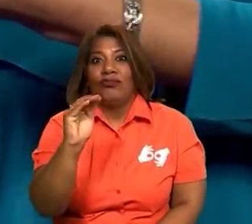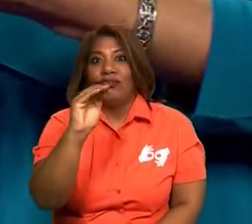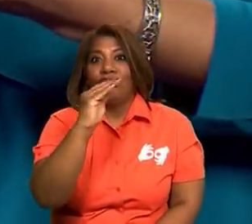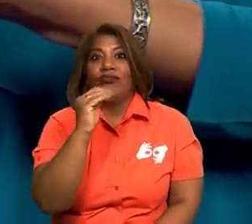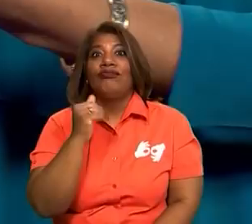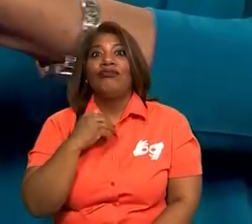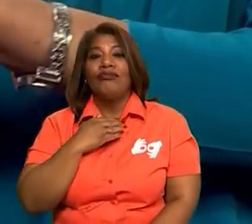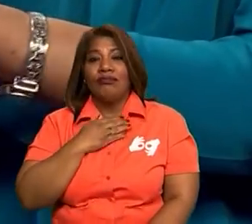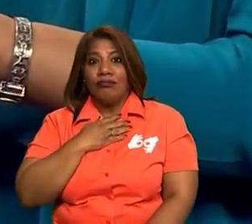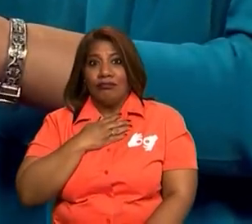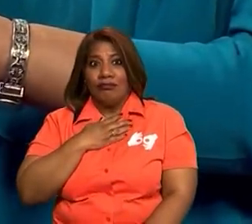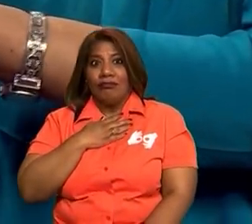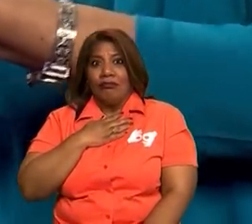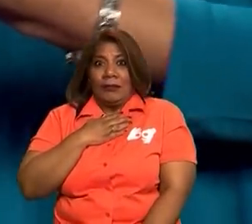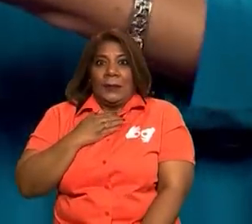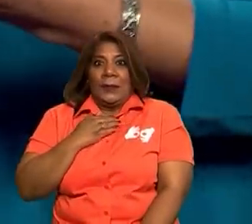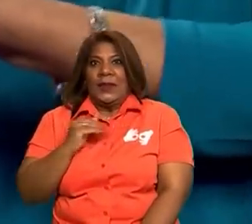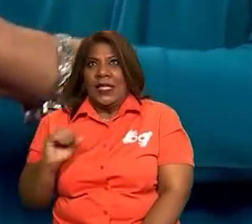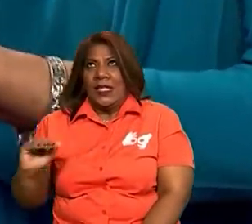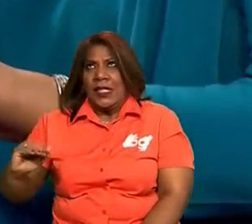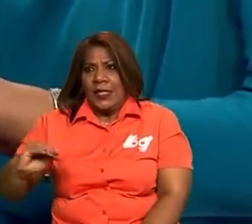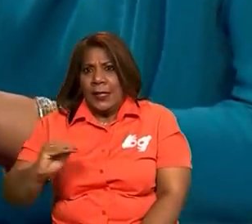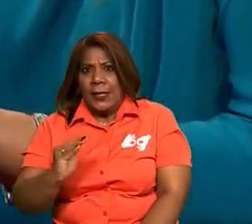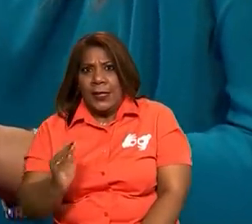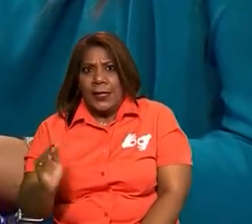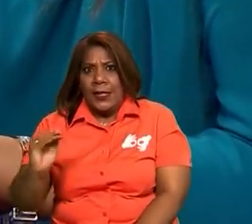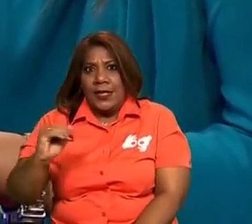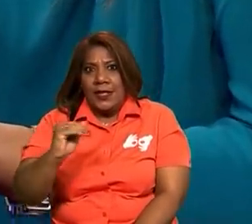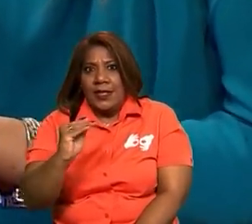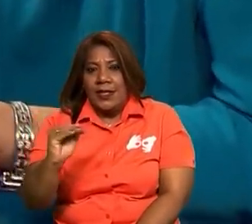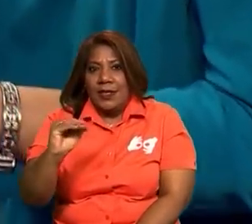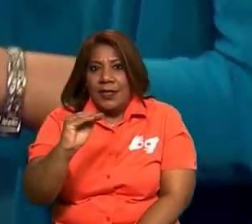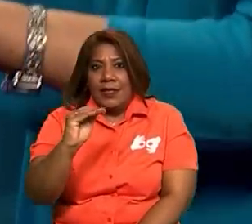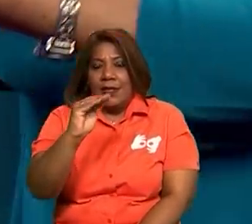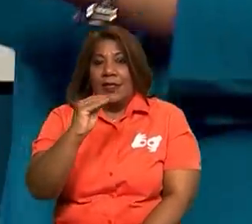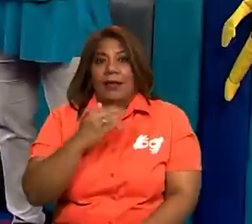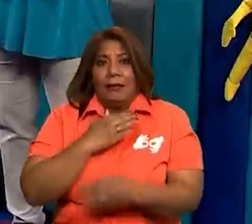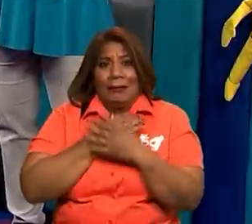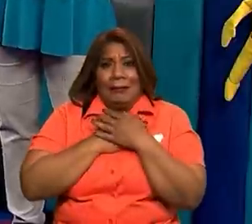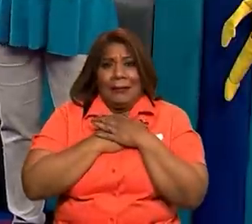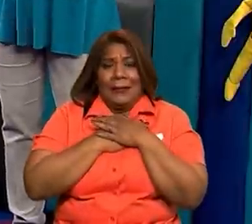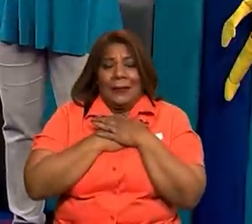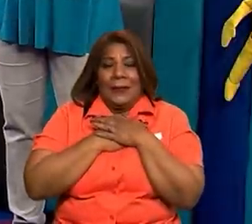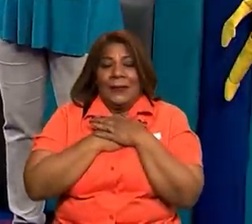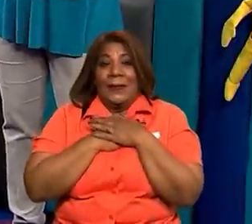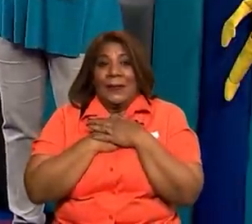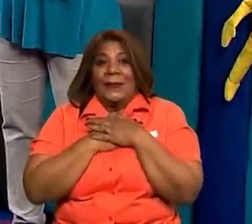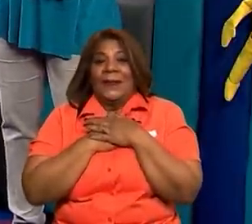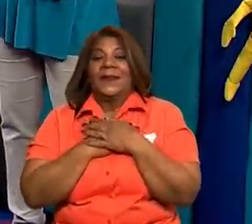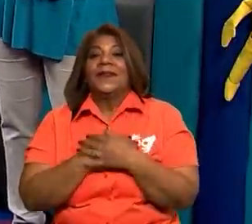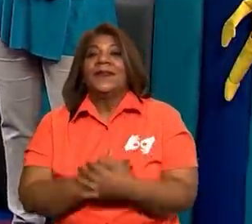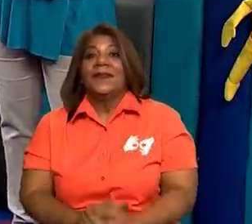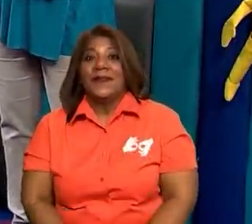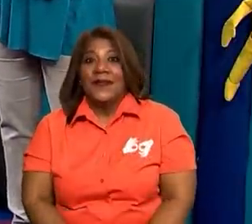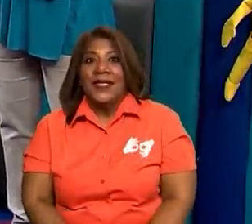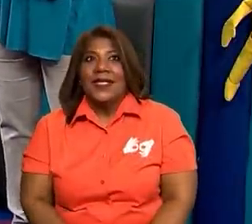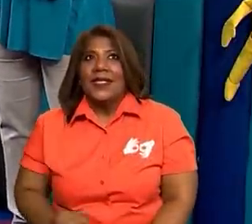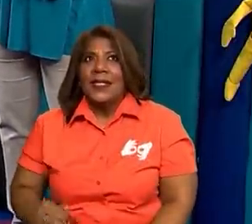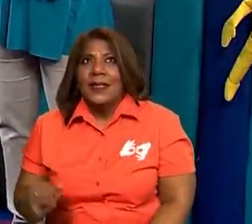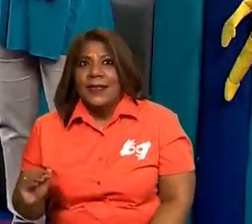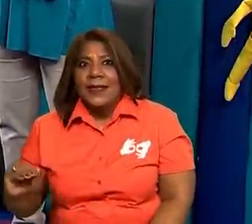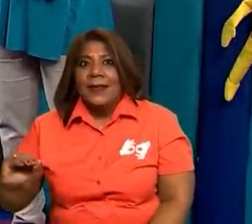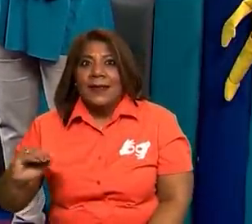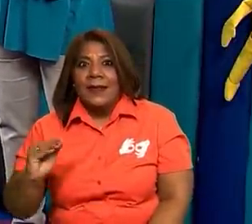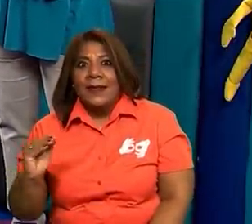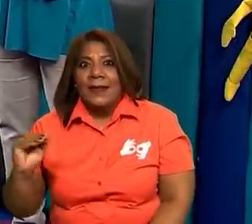Una serpiente. ella hace S, colocamos nuestra lenguita allí entre